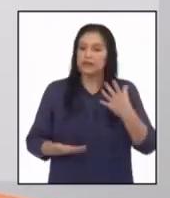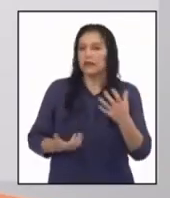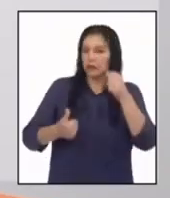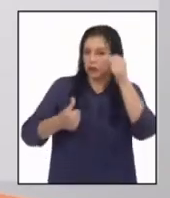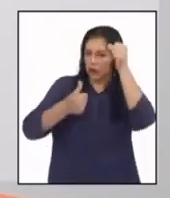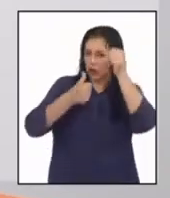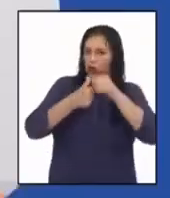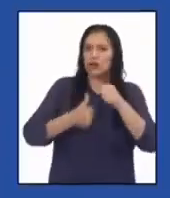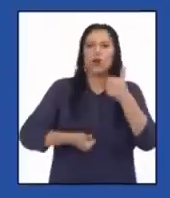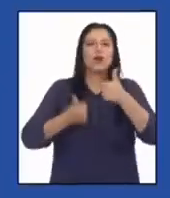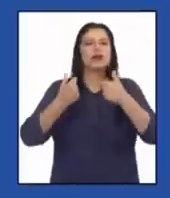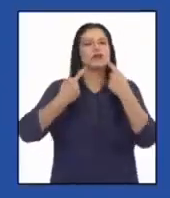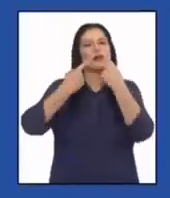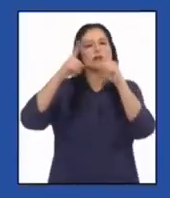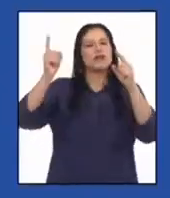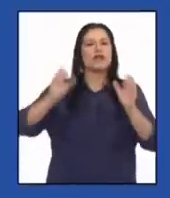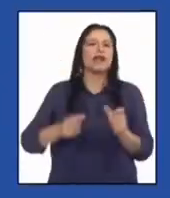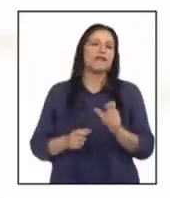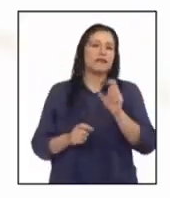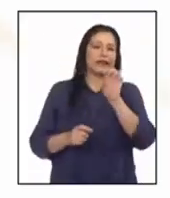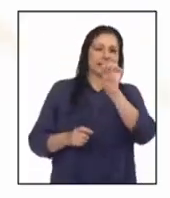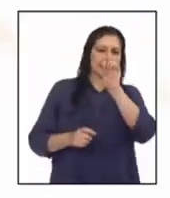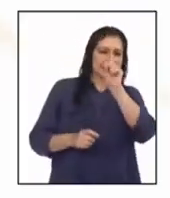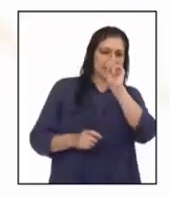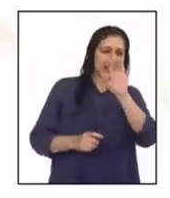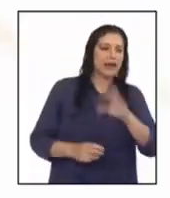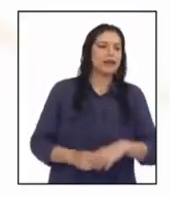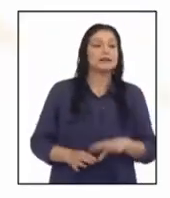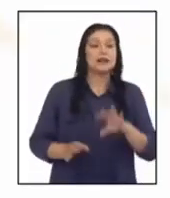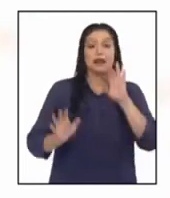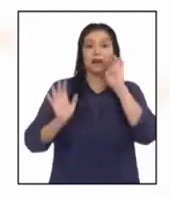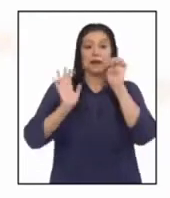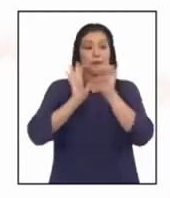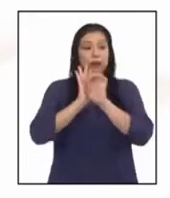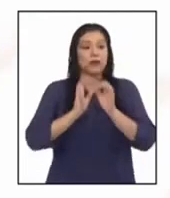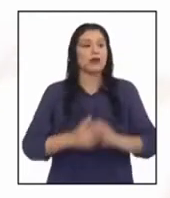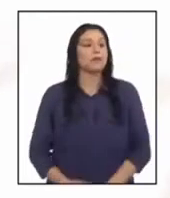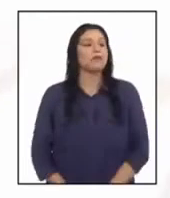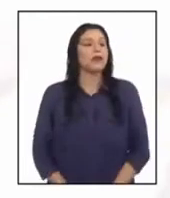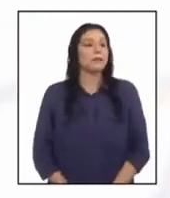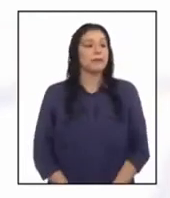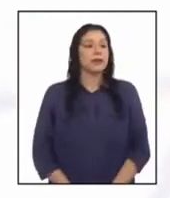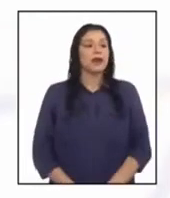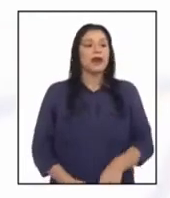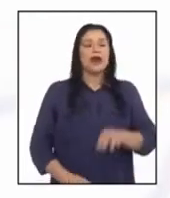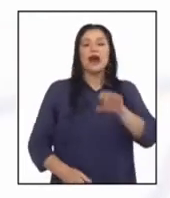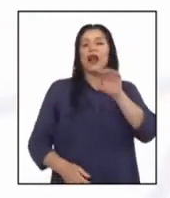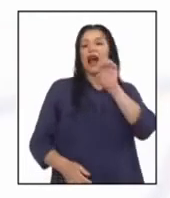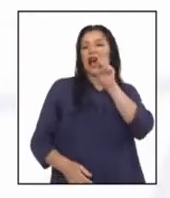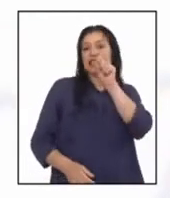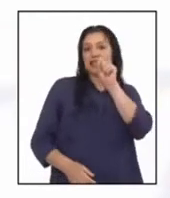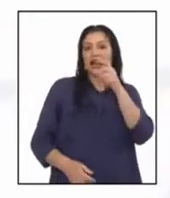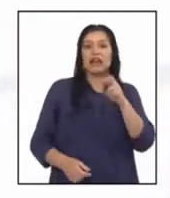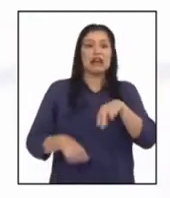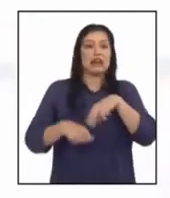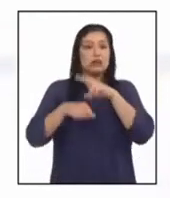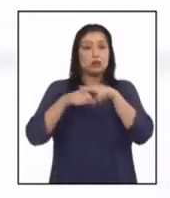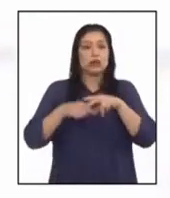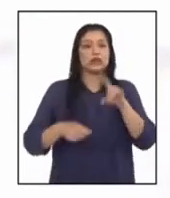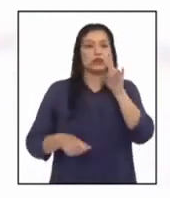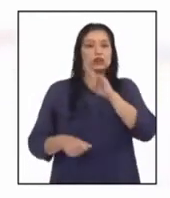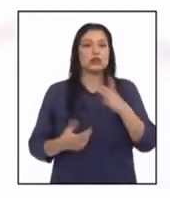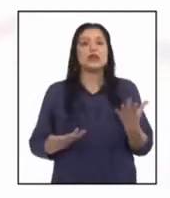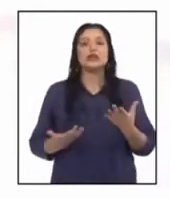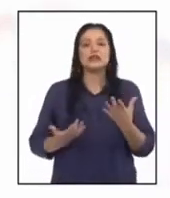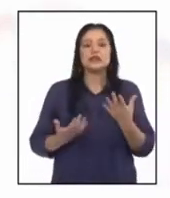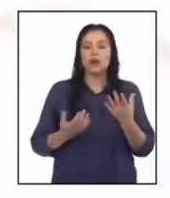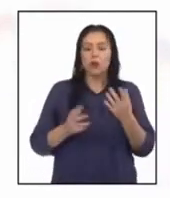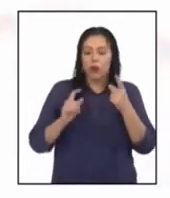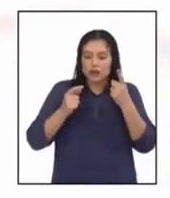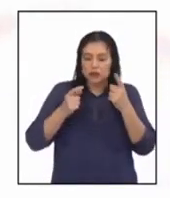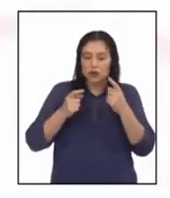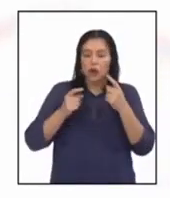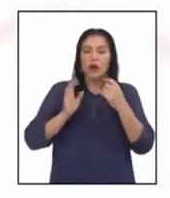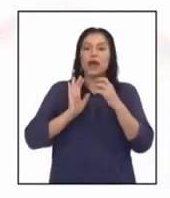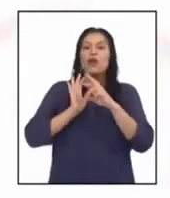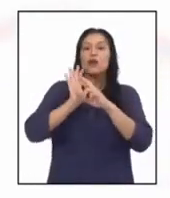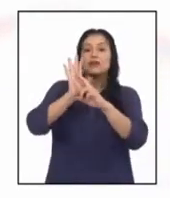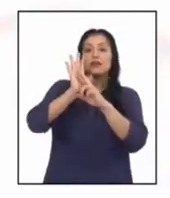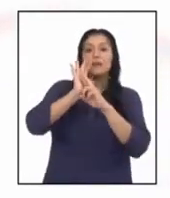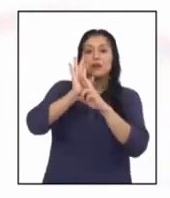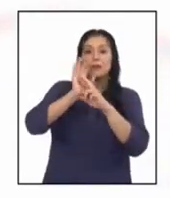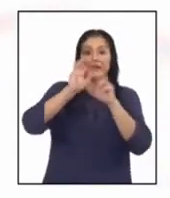cuenta los tipos de escala. Por ejemplo, la escala natural se utiliza cuando el tamaño físico del objeto